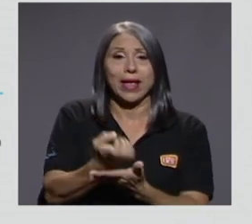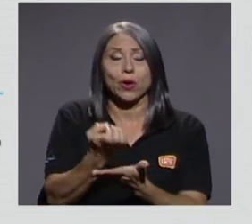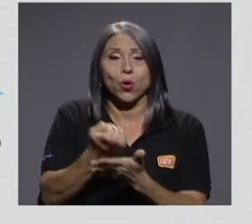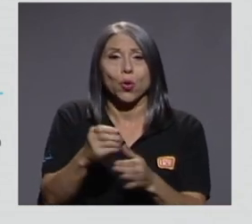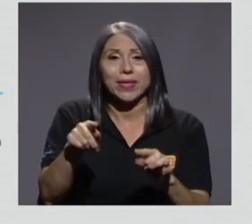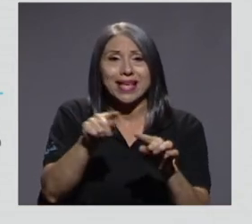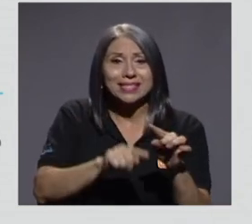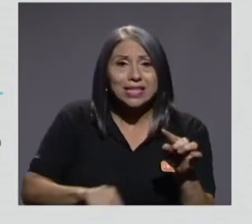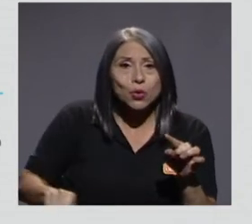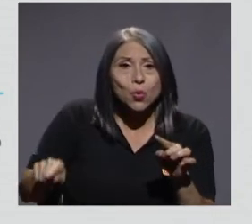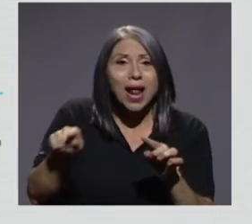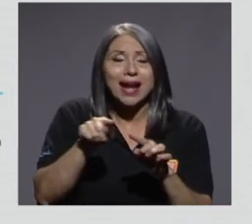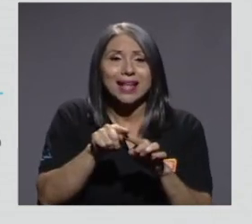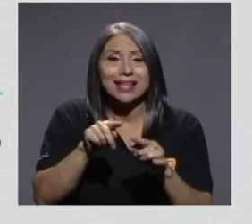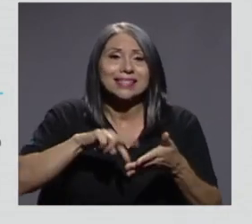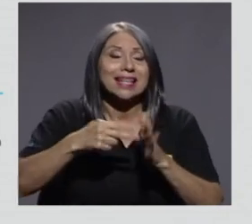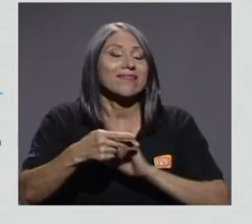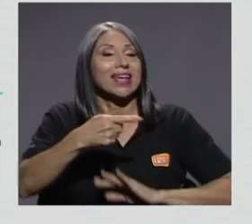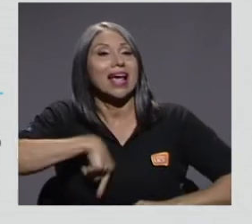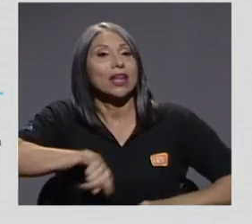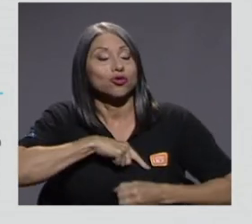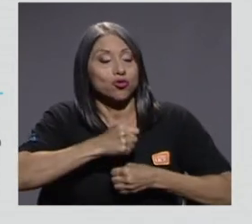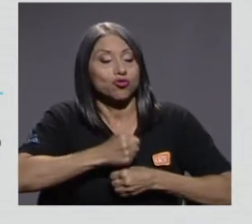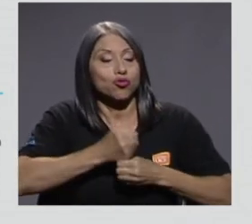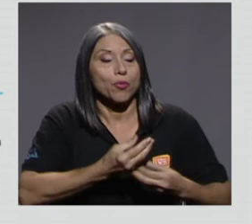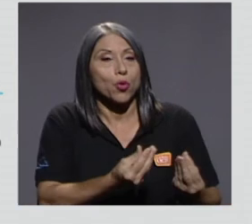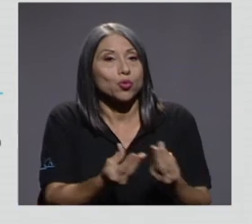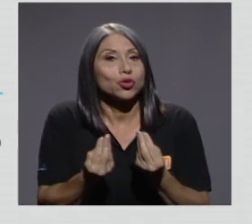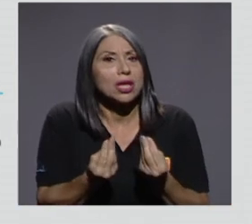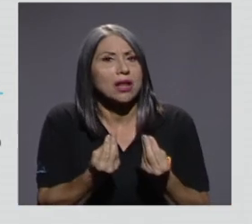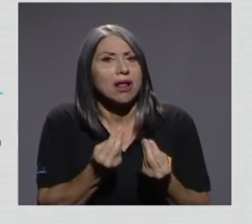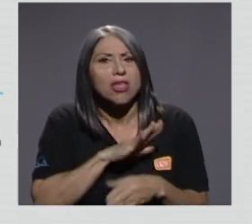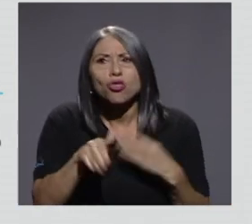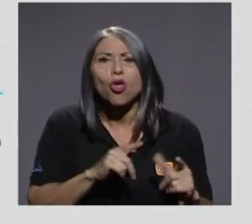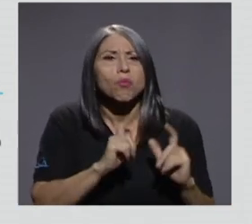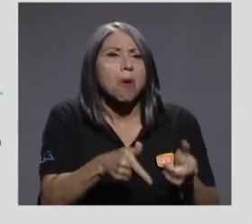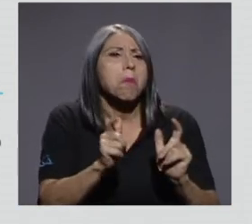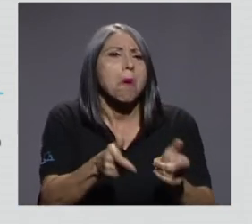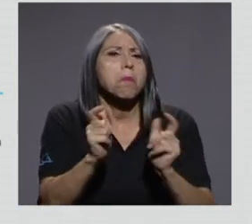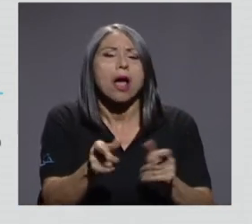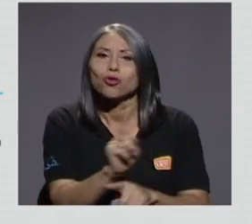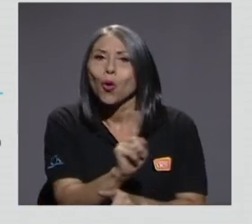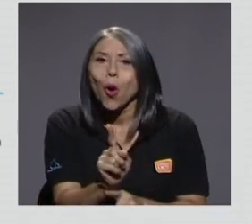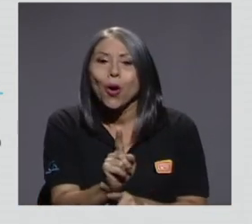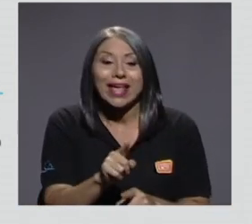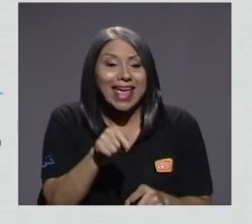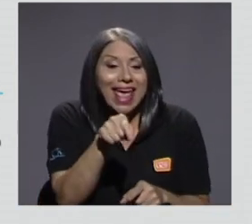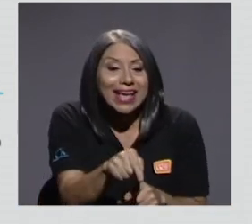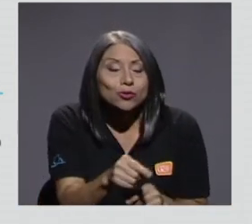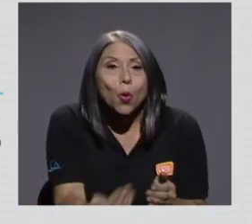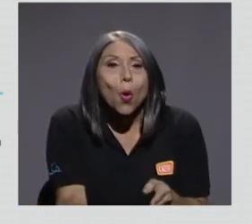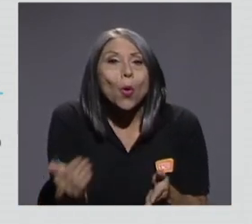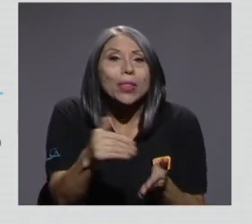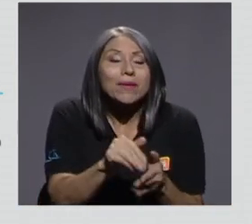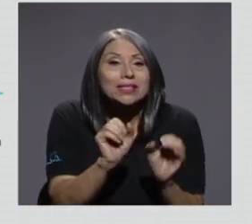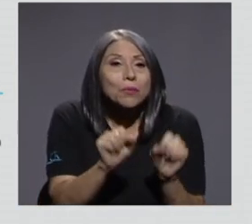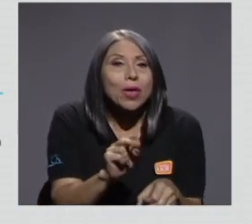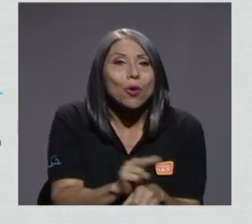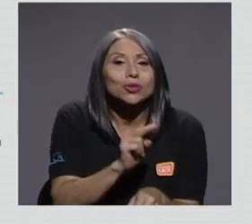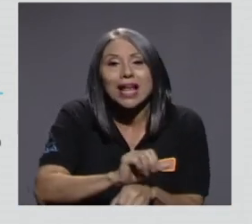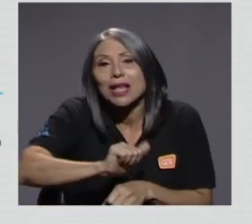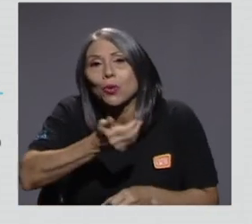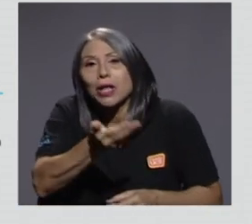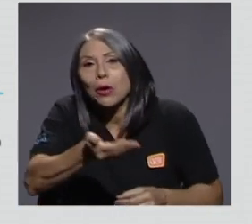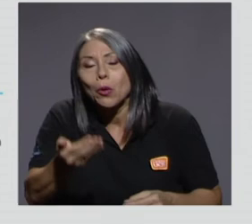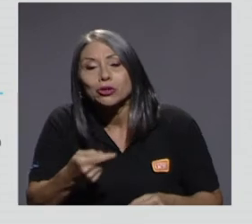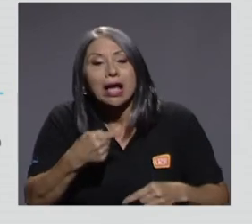tratamos de producir de manera que no todo sea desechable, sino que pueda ser adaptable, adaptado a las necesidades